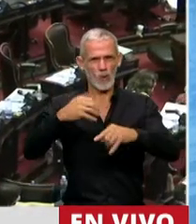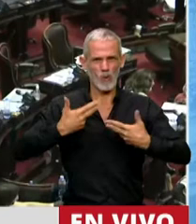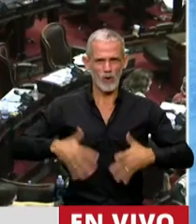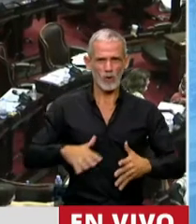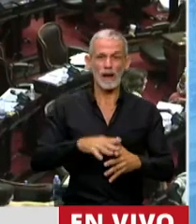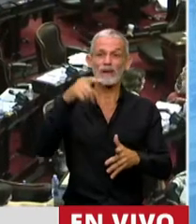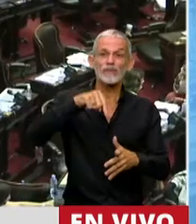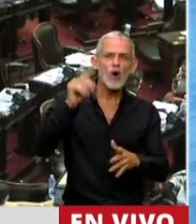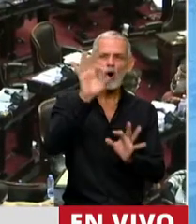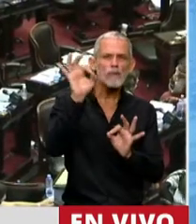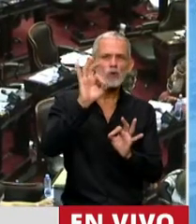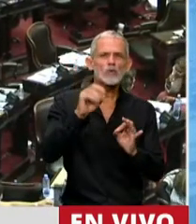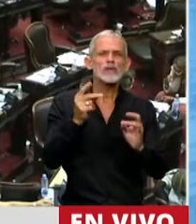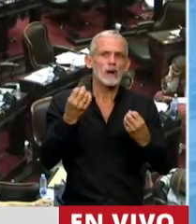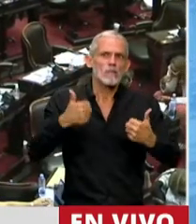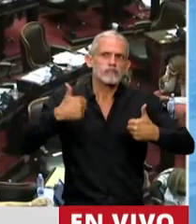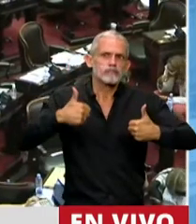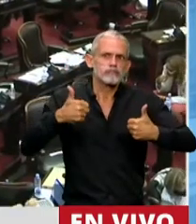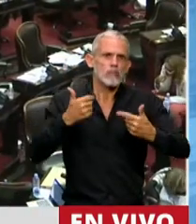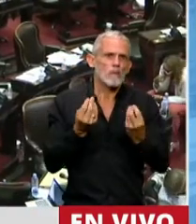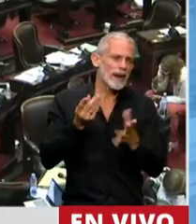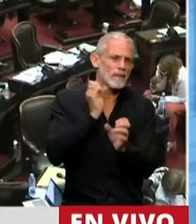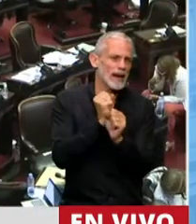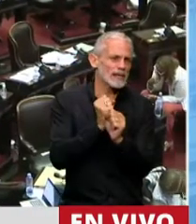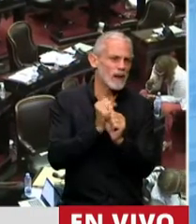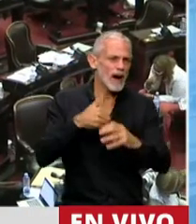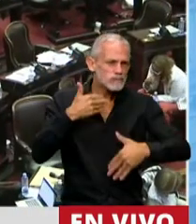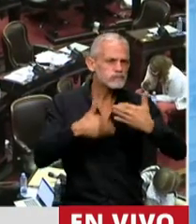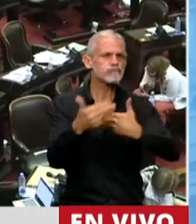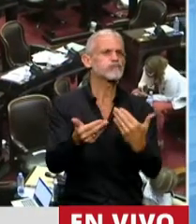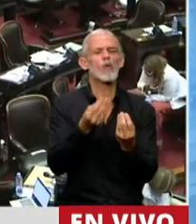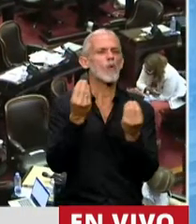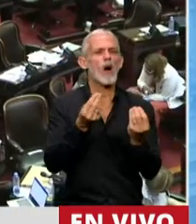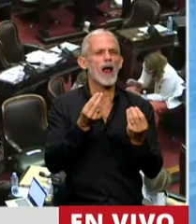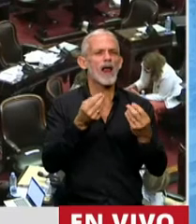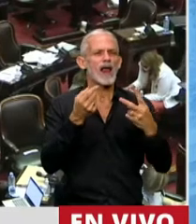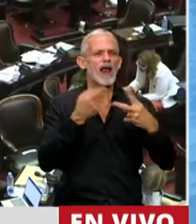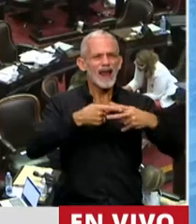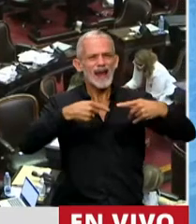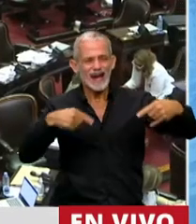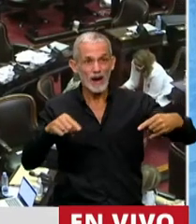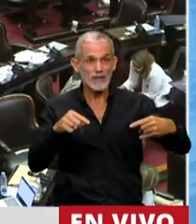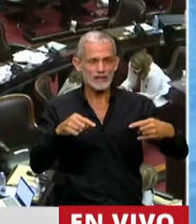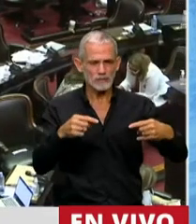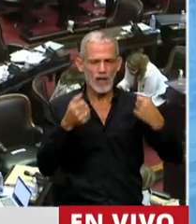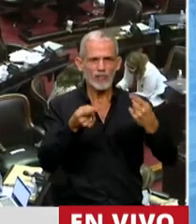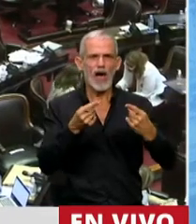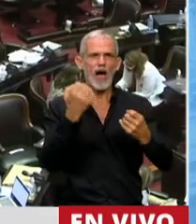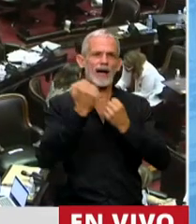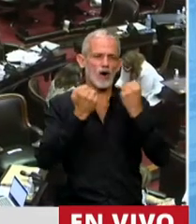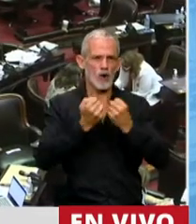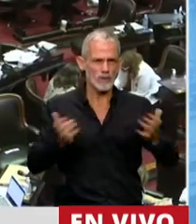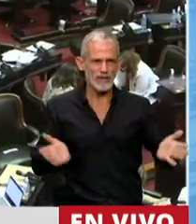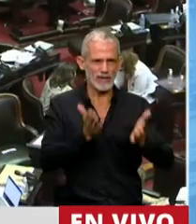oportunidad inmejorable para comenzar a trabajar en herramientas que logren la reactivación